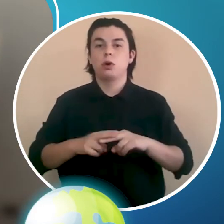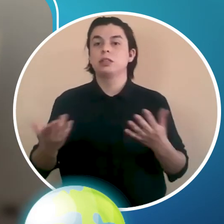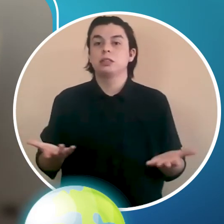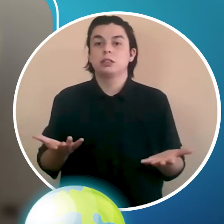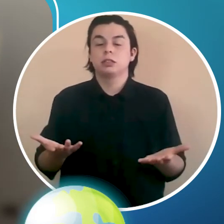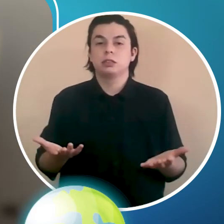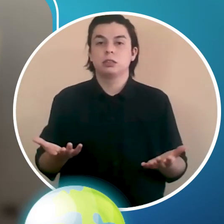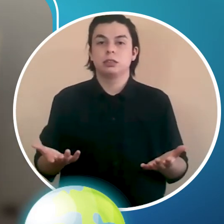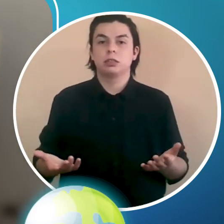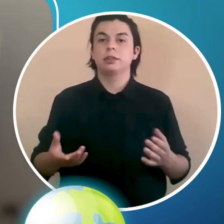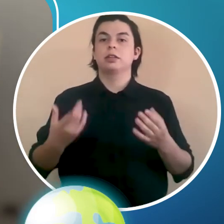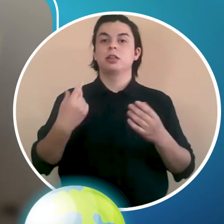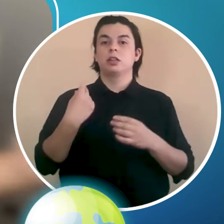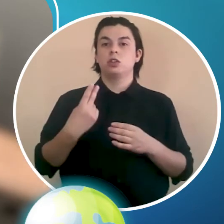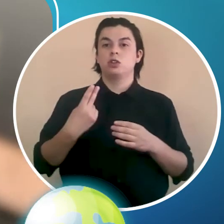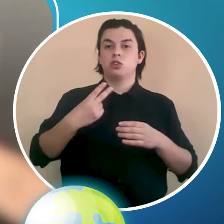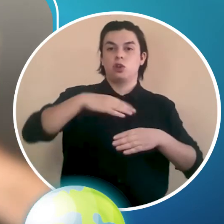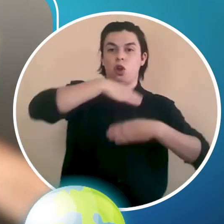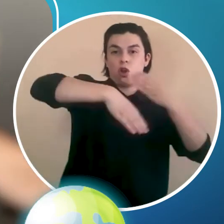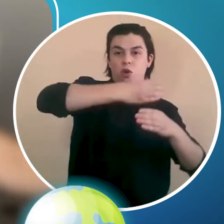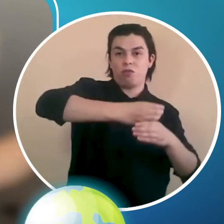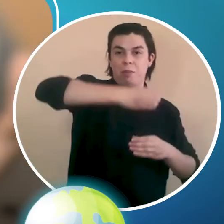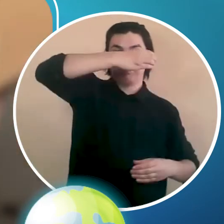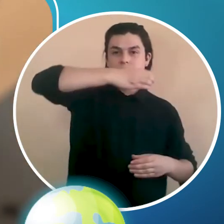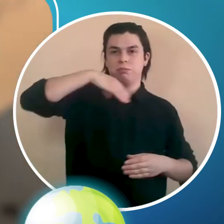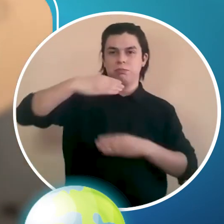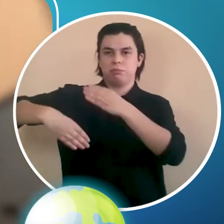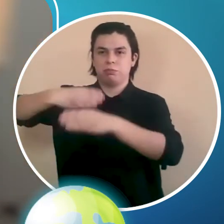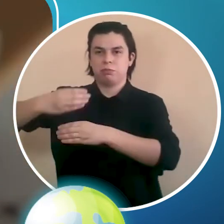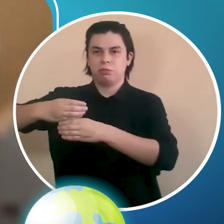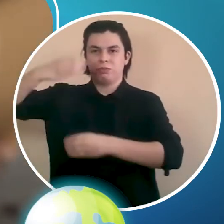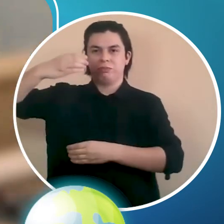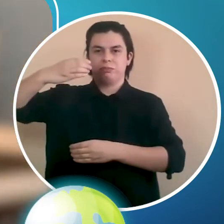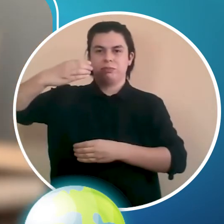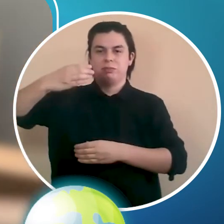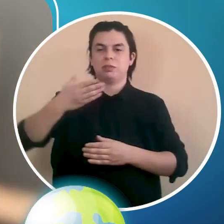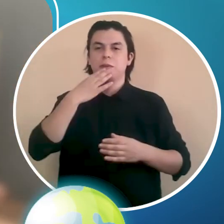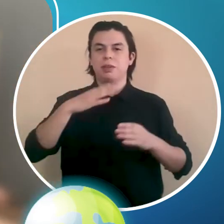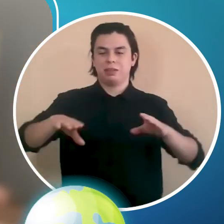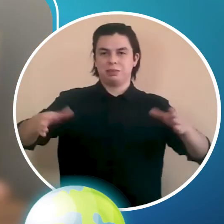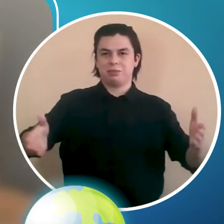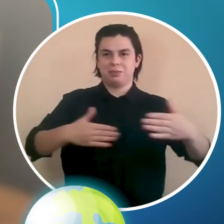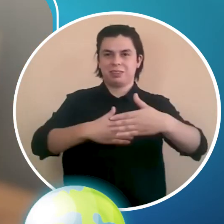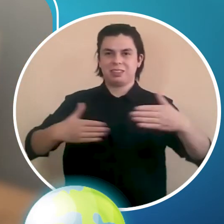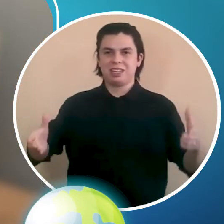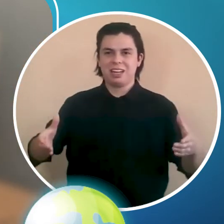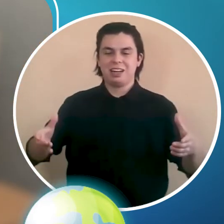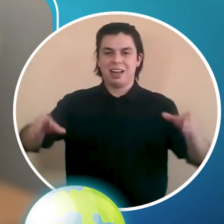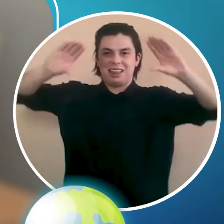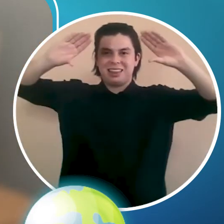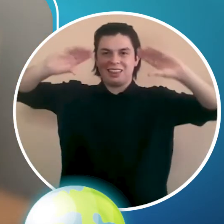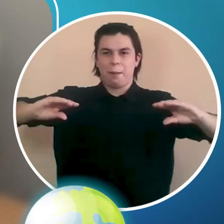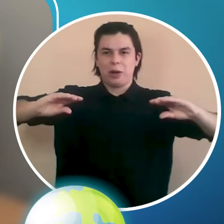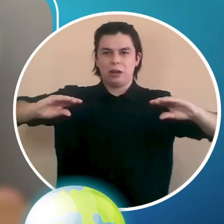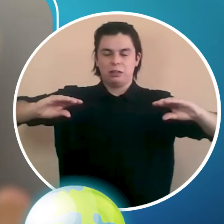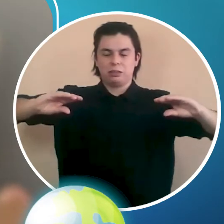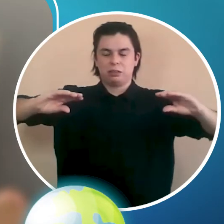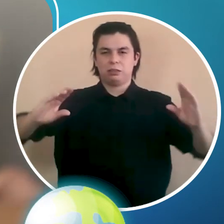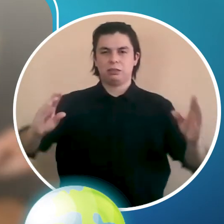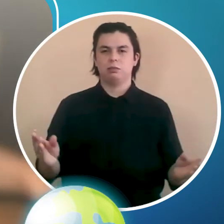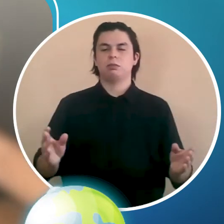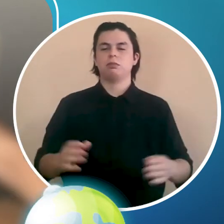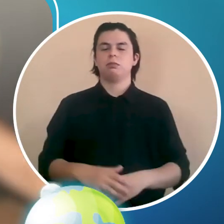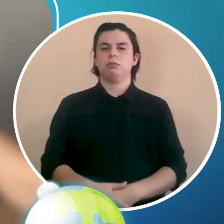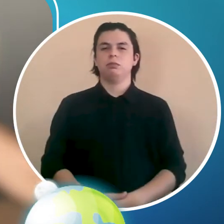ayuda de nuestros dos, tenemos que, toalla nova y la caja de nuestro zapato. Esta es la tapa